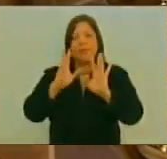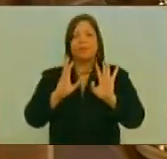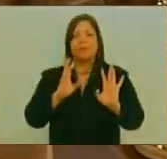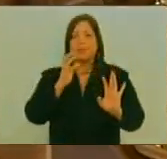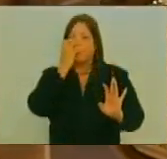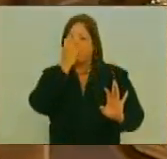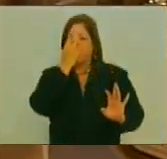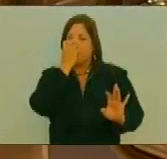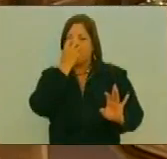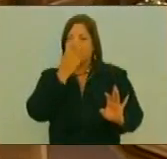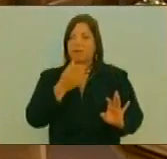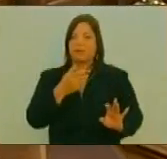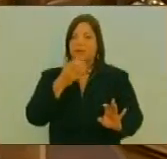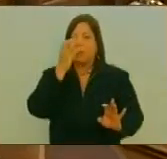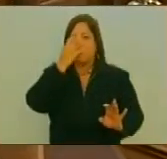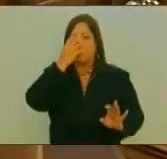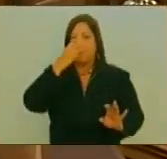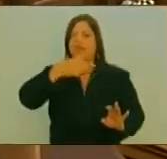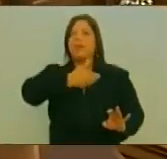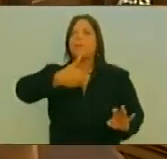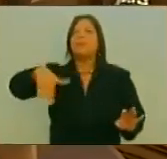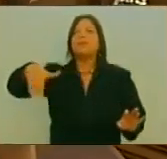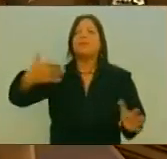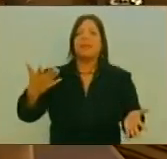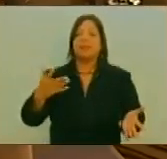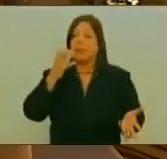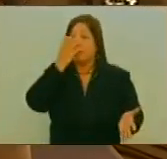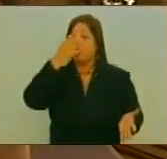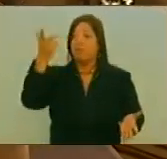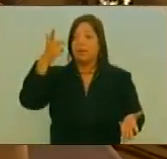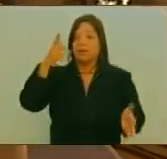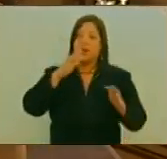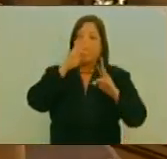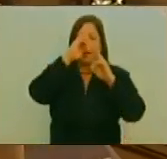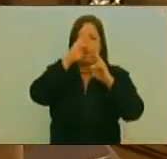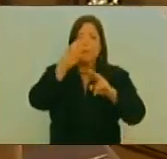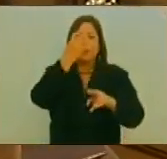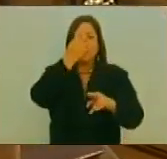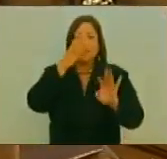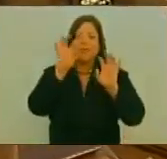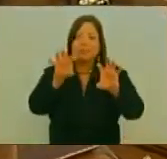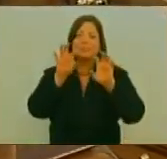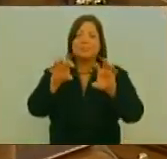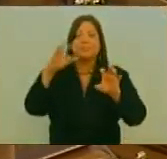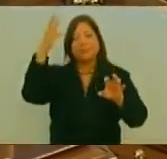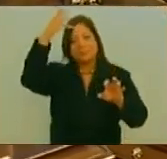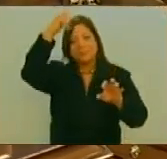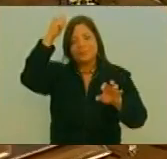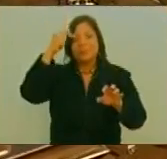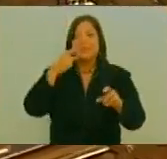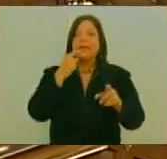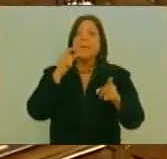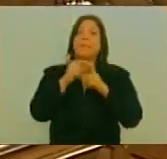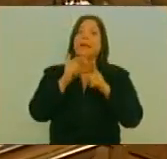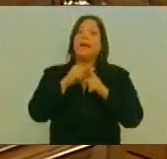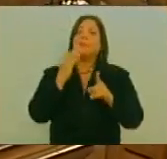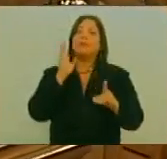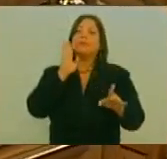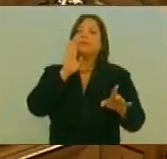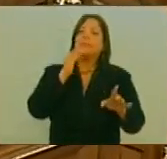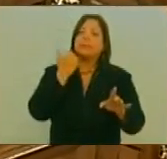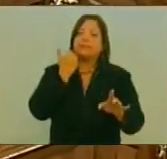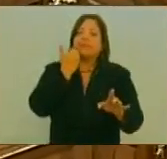payasos Al payaso Que está hablando En Washington Que por la hora No lo puedo decir Pero varios De los